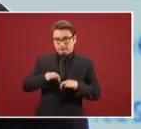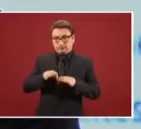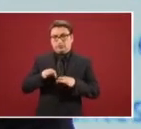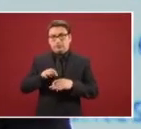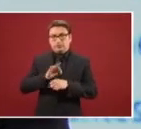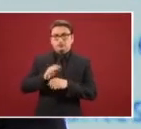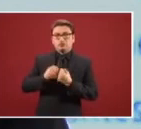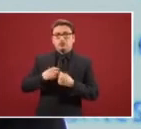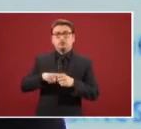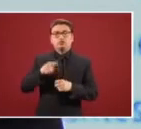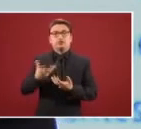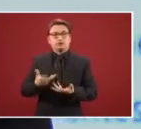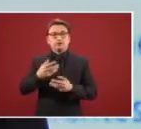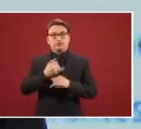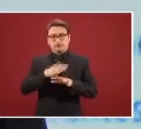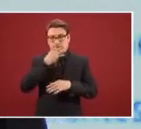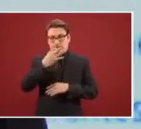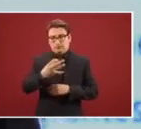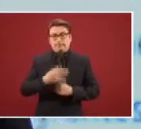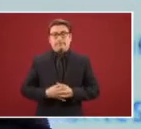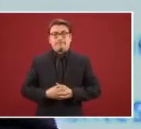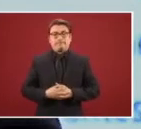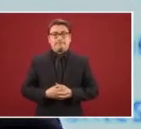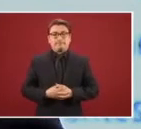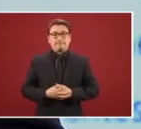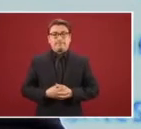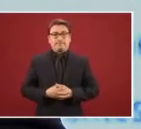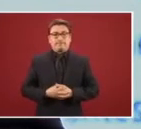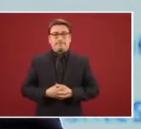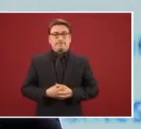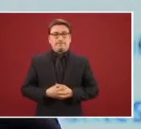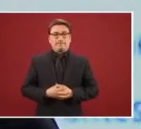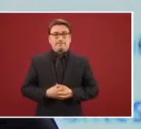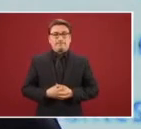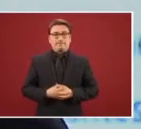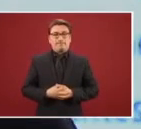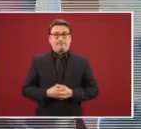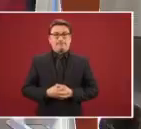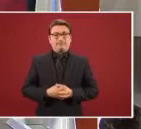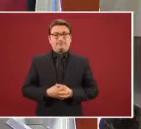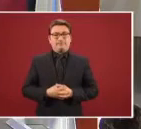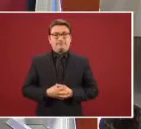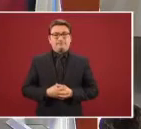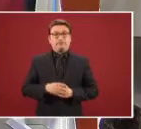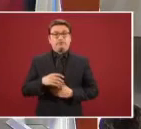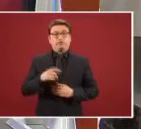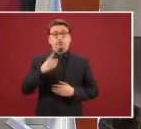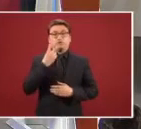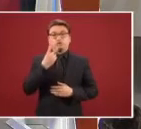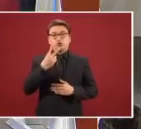podemos informar que fueron aperturados y puestos en marcha dos centros